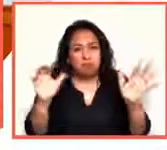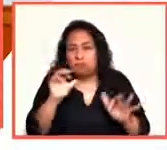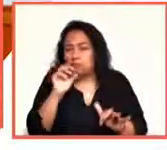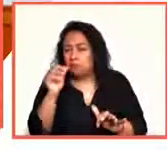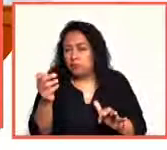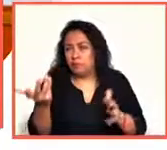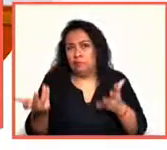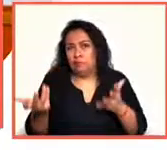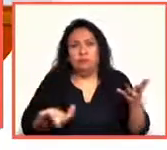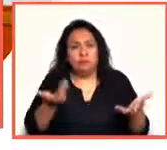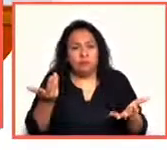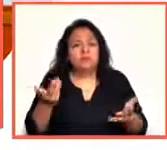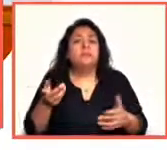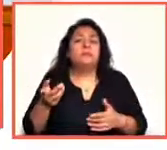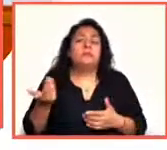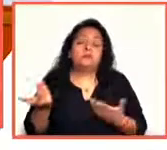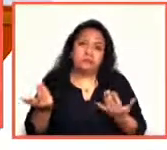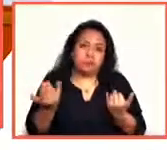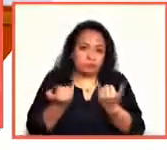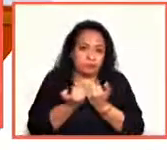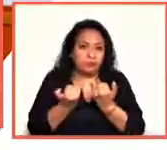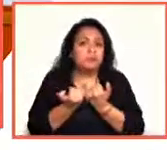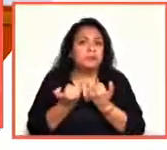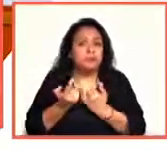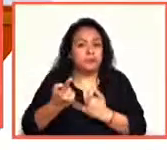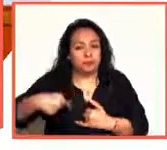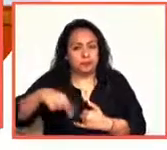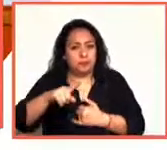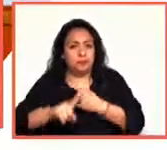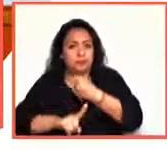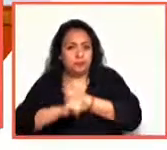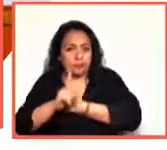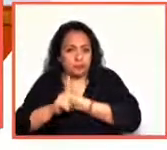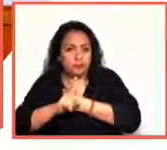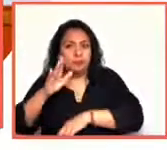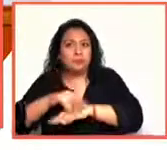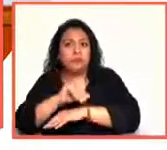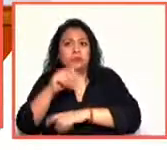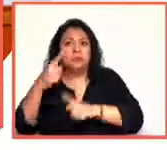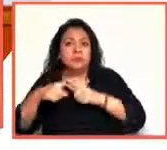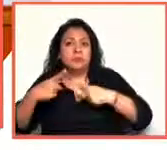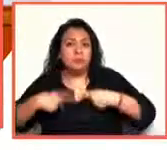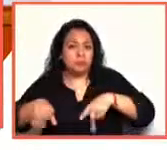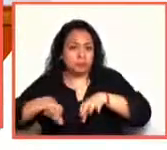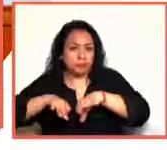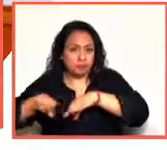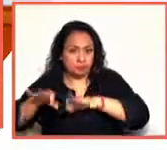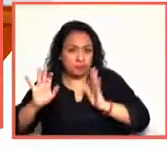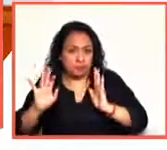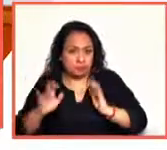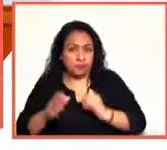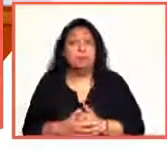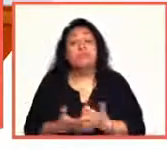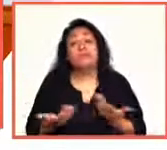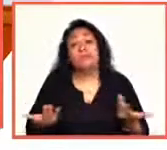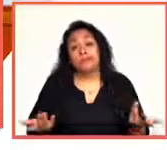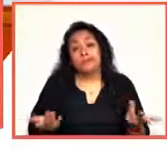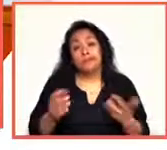fuera también poniendo en crisis más a los trabajadores. La situación